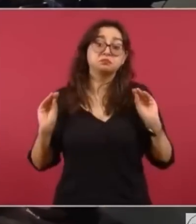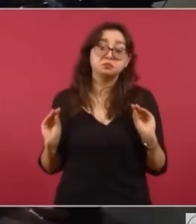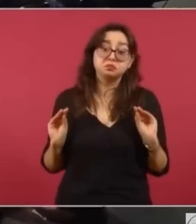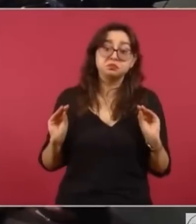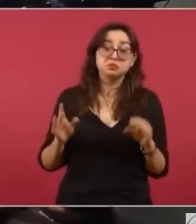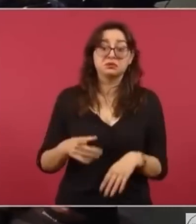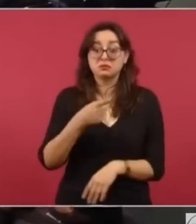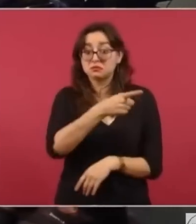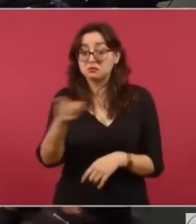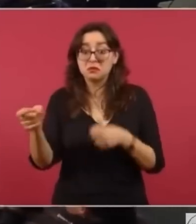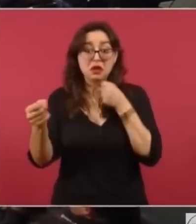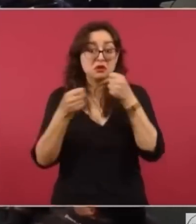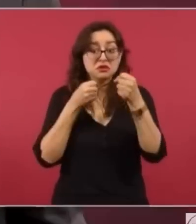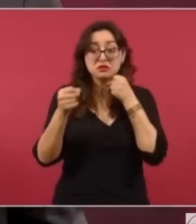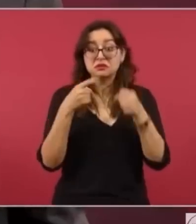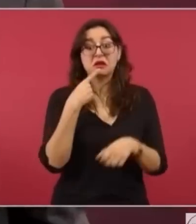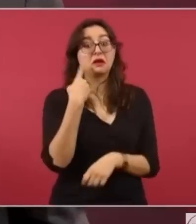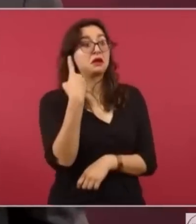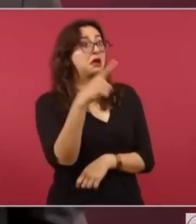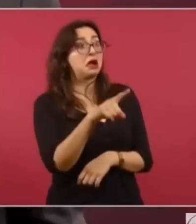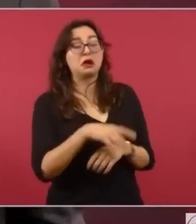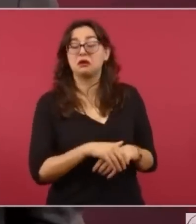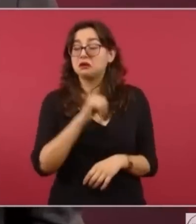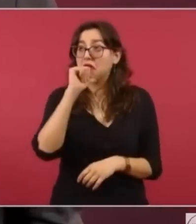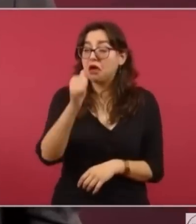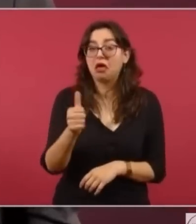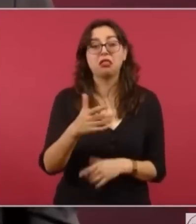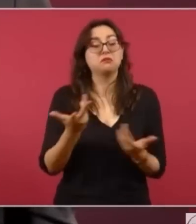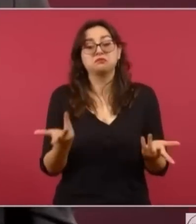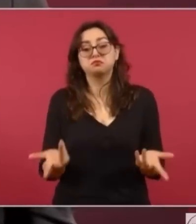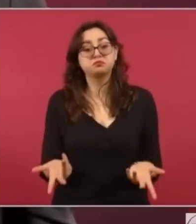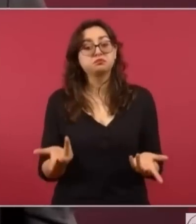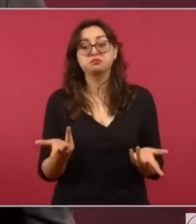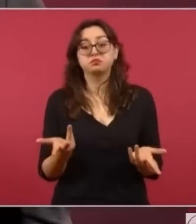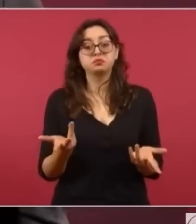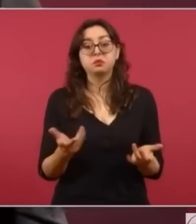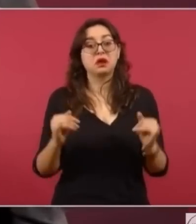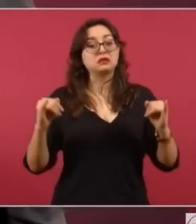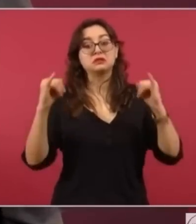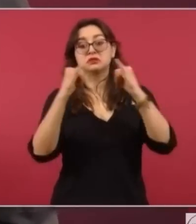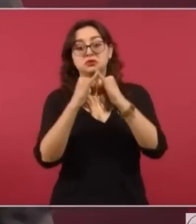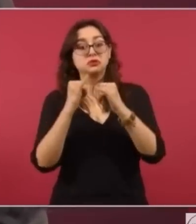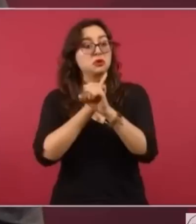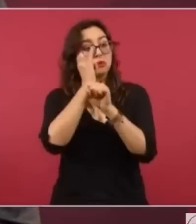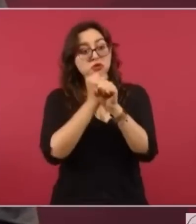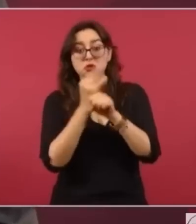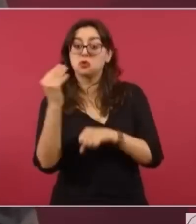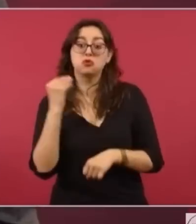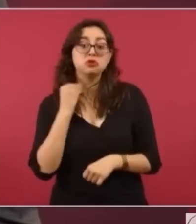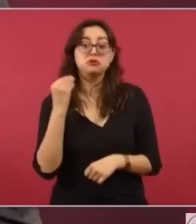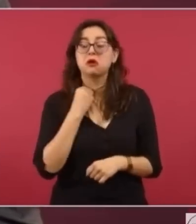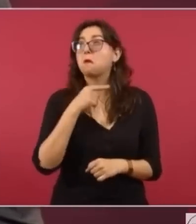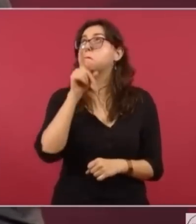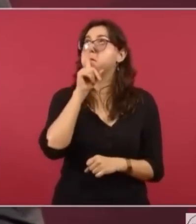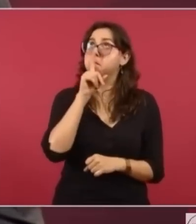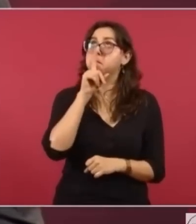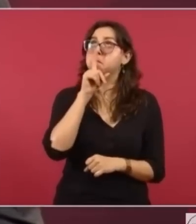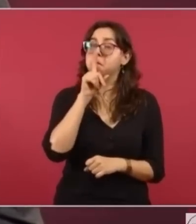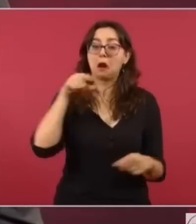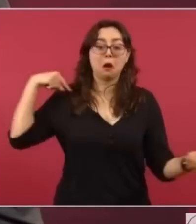los periodistas no, ni los intelectuales tampoco, ni los del Instituto de Investigaciones Jurídicas.